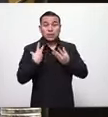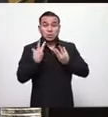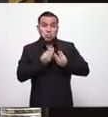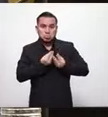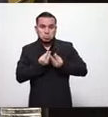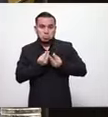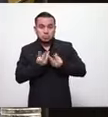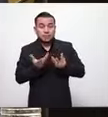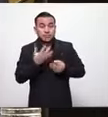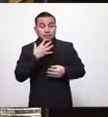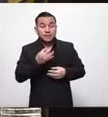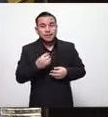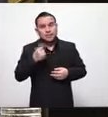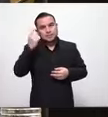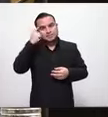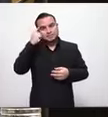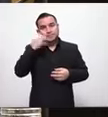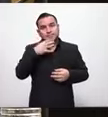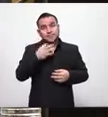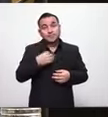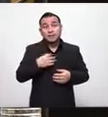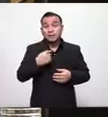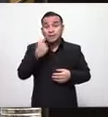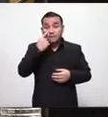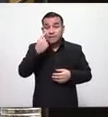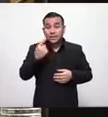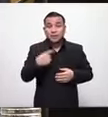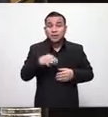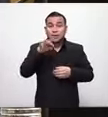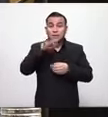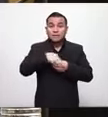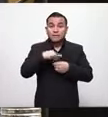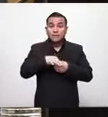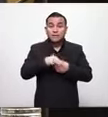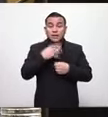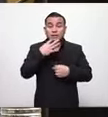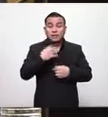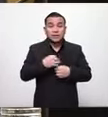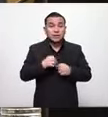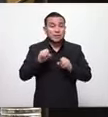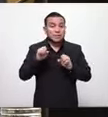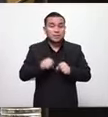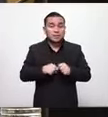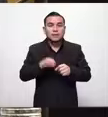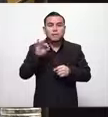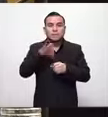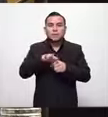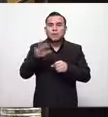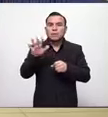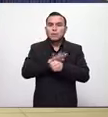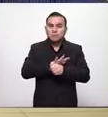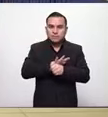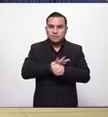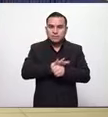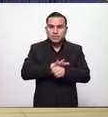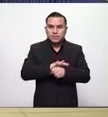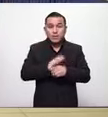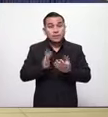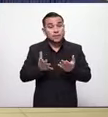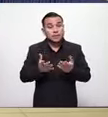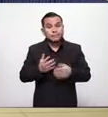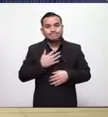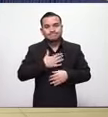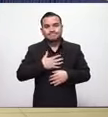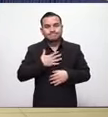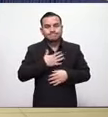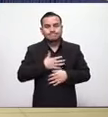parece ser no he visto la votación pero como que tampoco tenían los votos completos para la